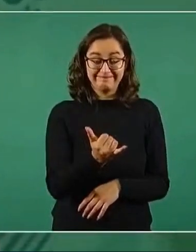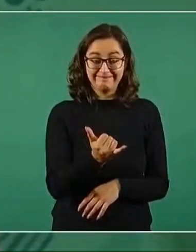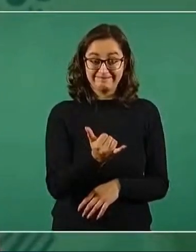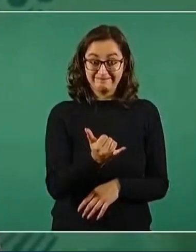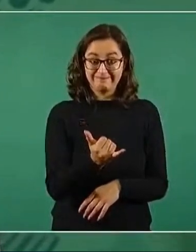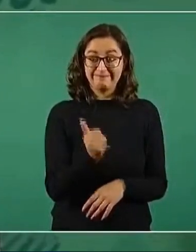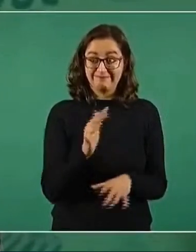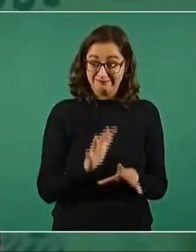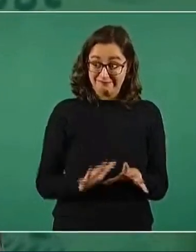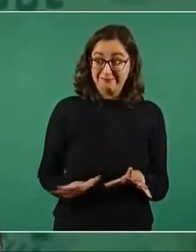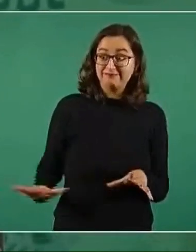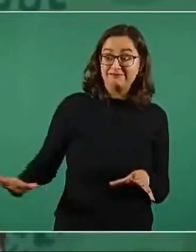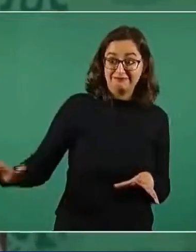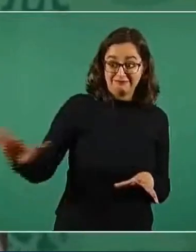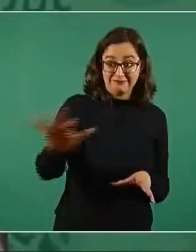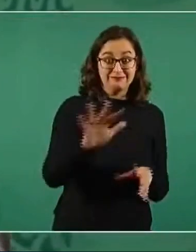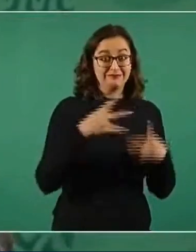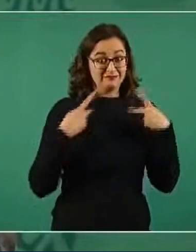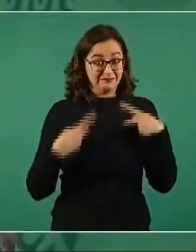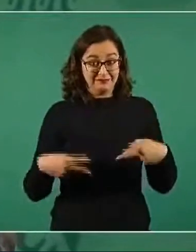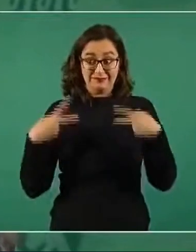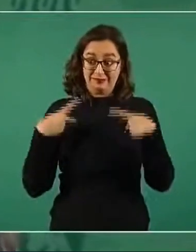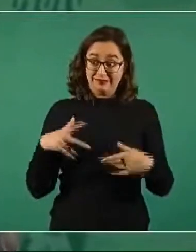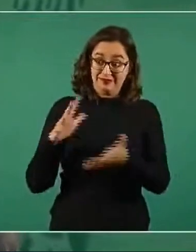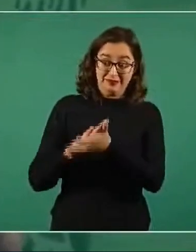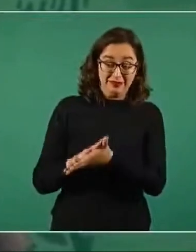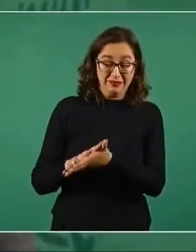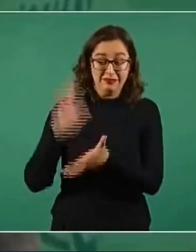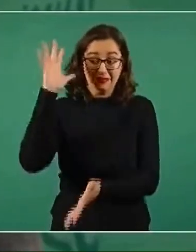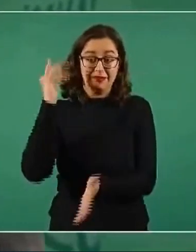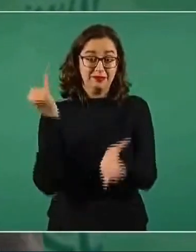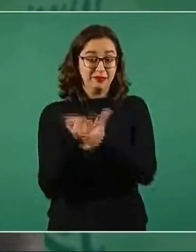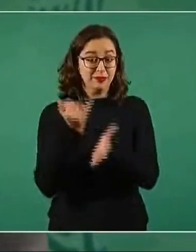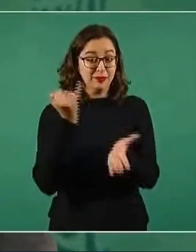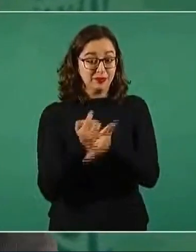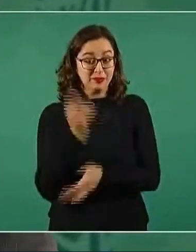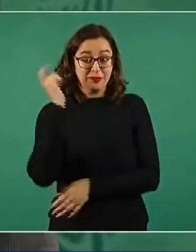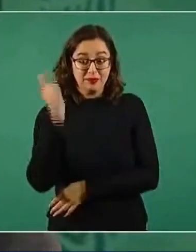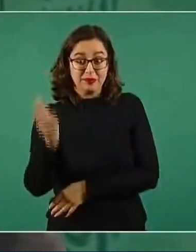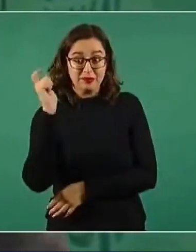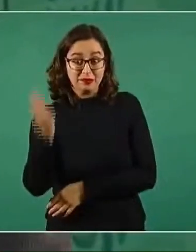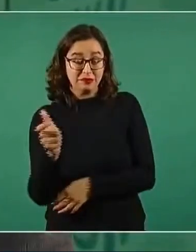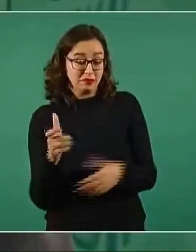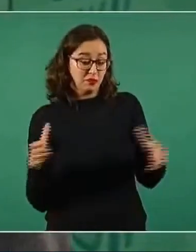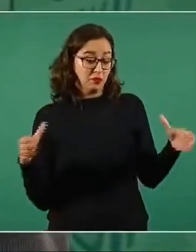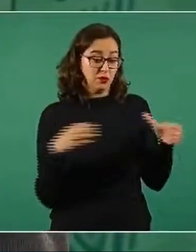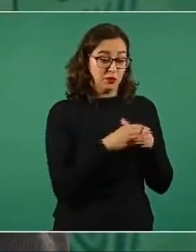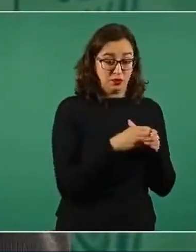Paga más impuesto la mayoría de los mexicanos que las minorías.